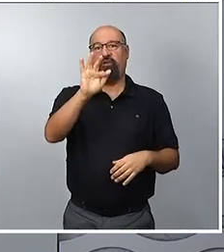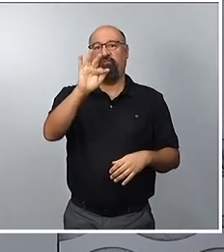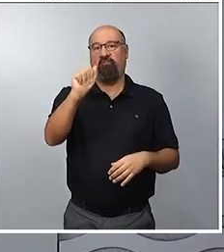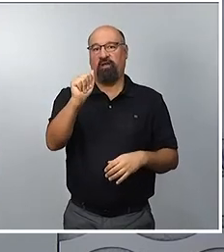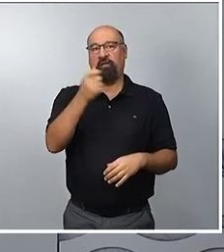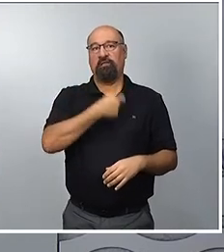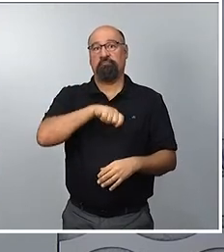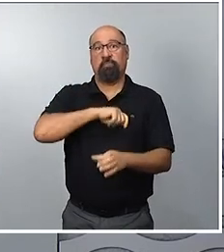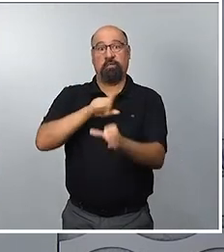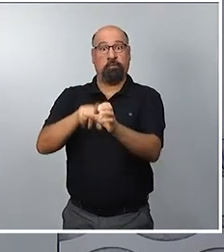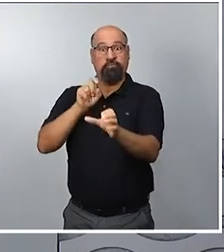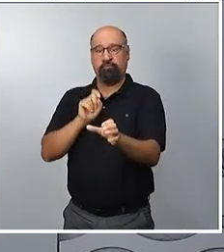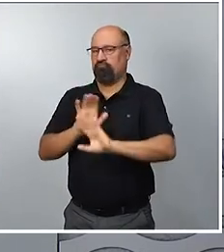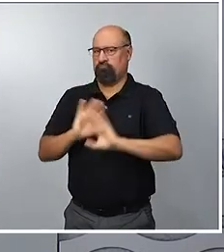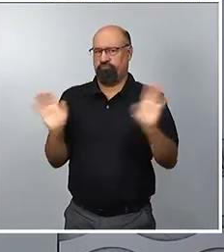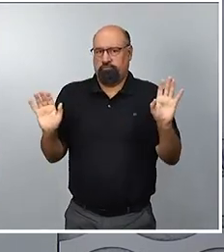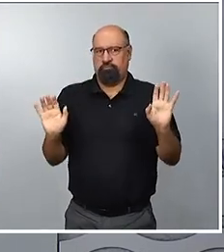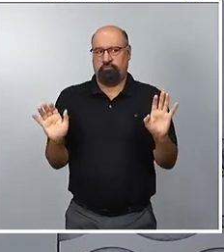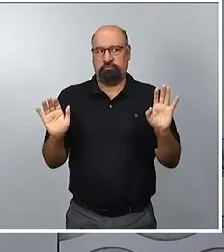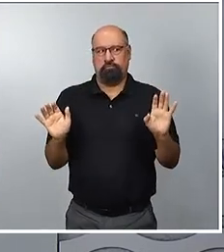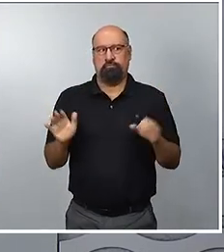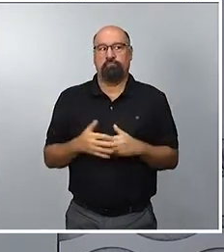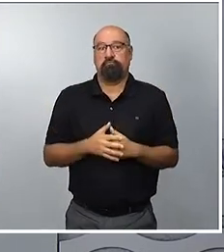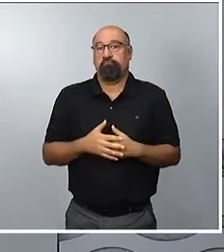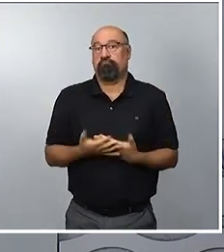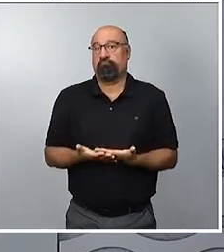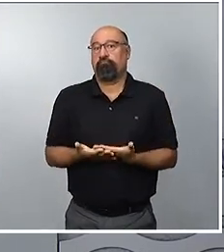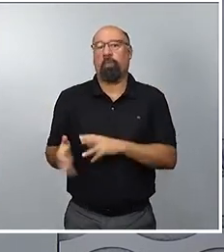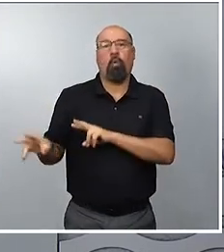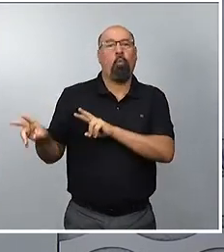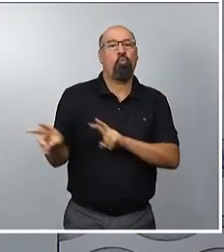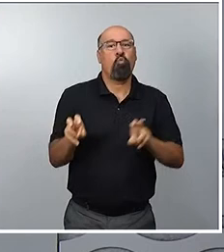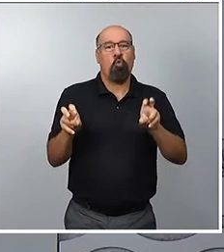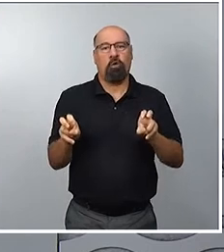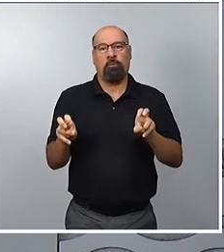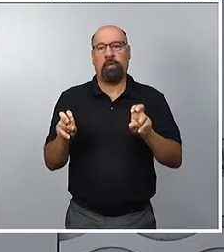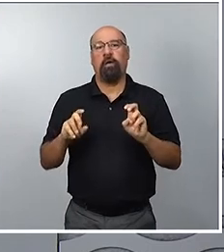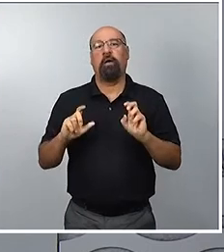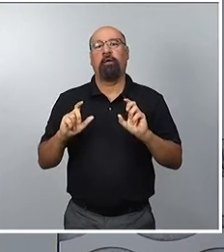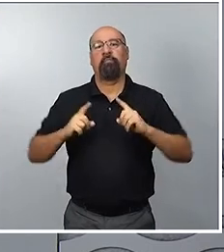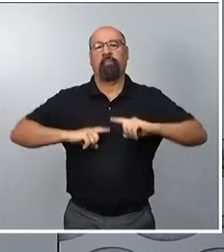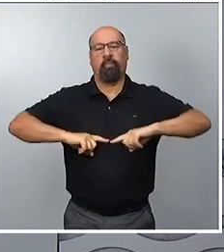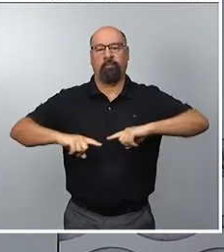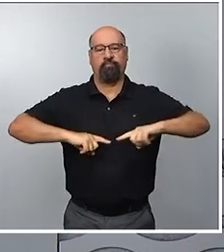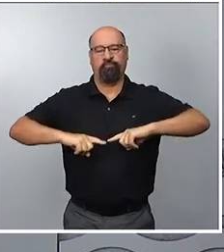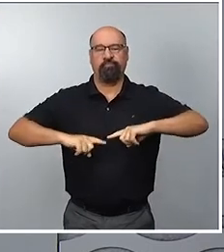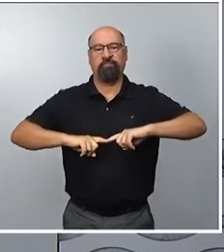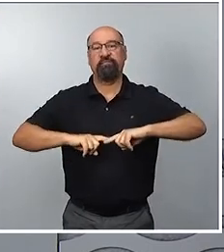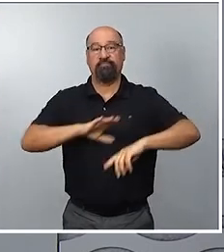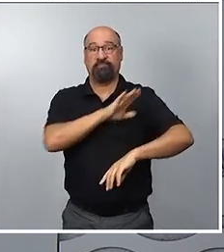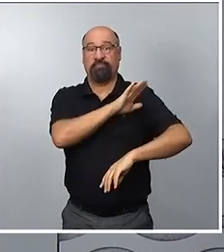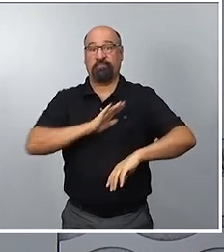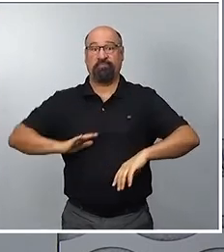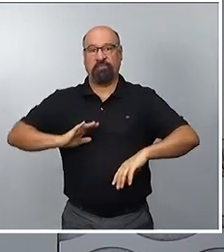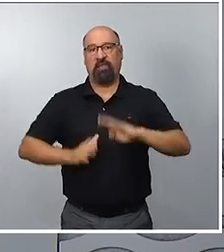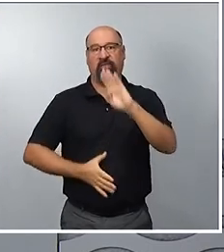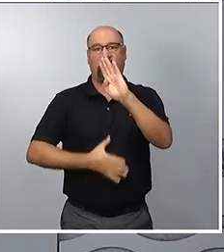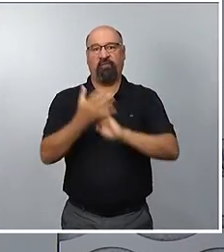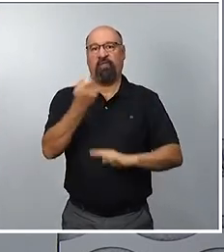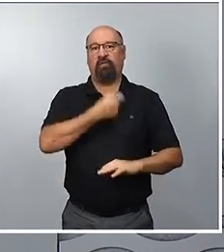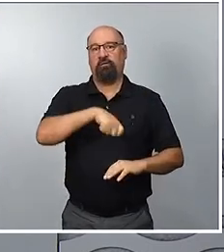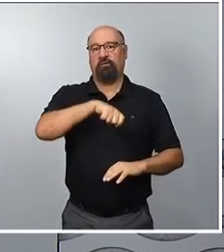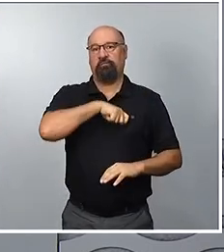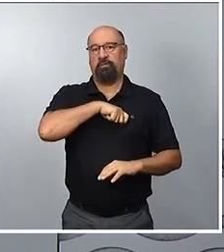ha atendido esa petición, sino que la nueva dirección interina de la Federación Española de Fútbol ha